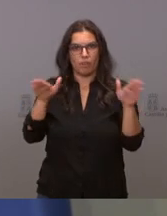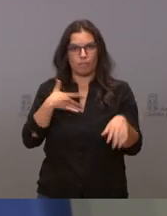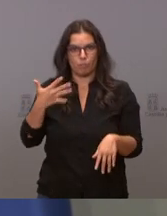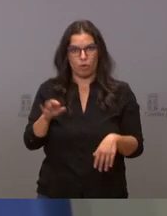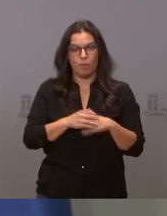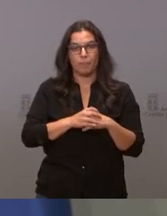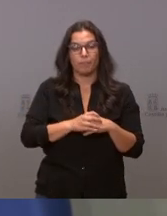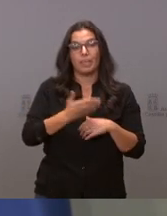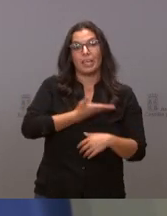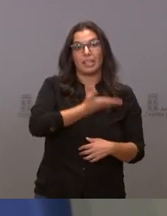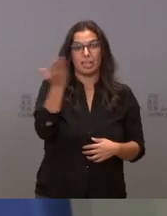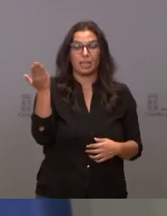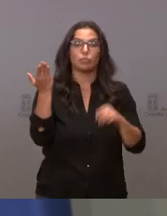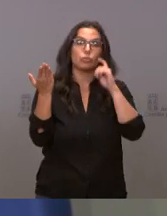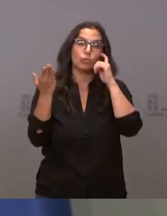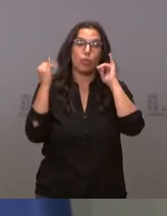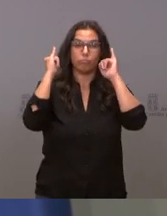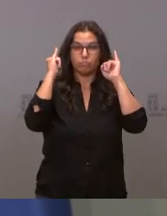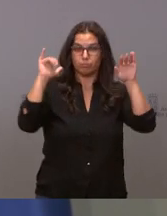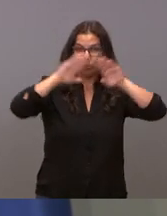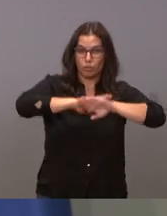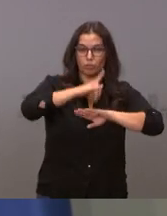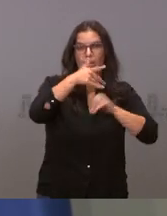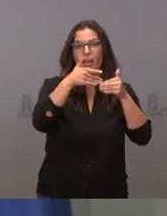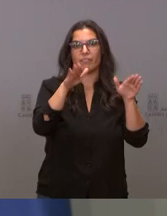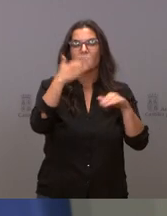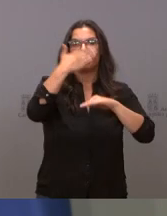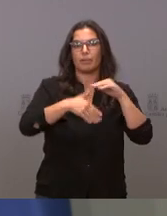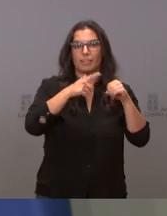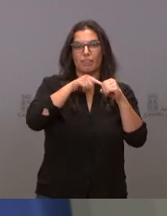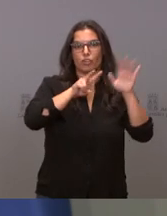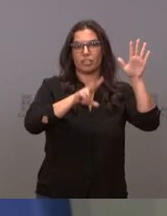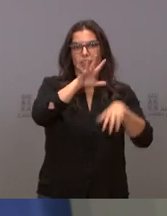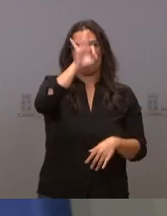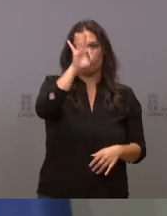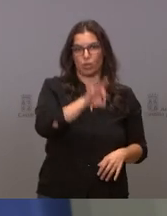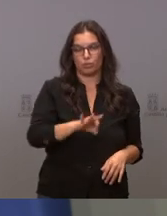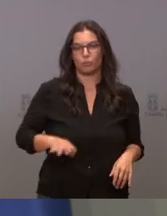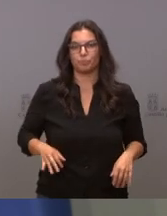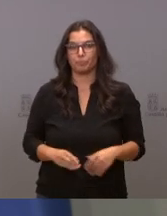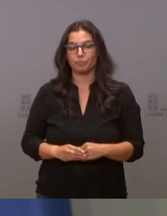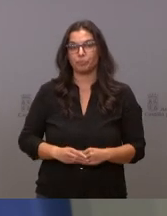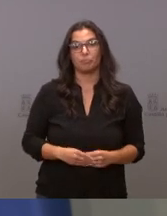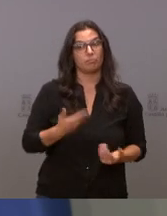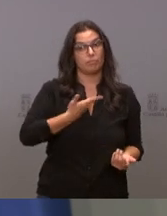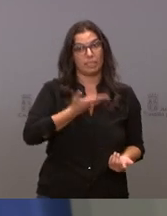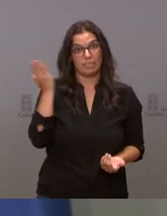establecimientos 10 de nocturno se abrirán con un 75% del aforo. El resto